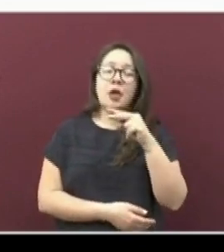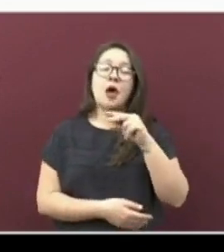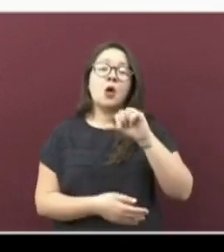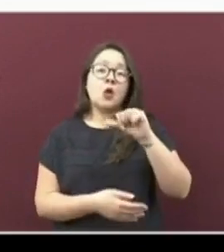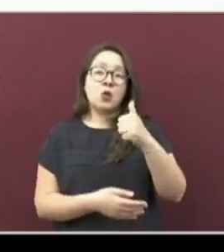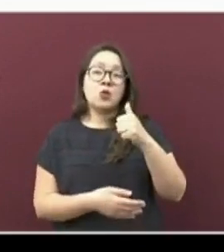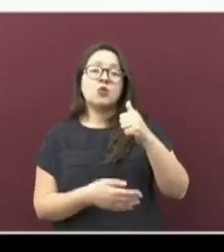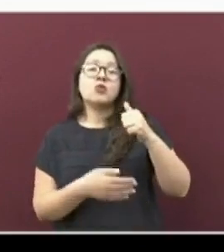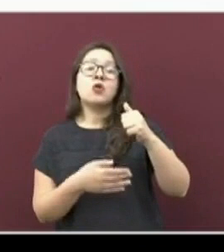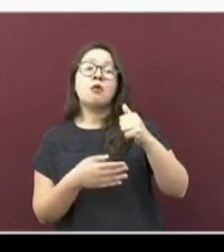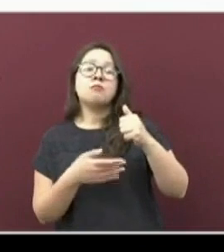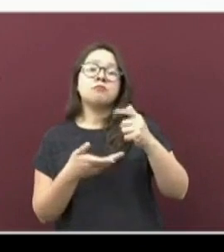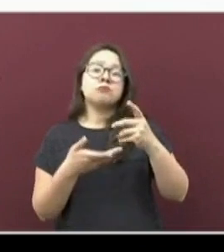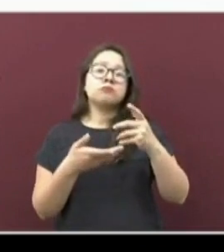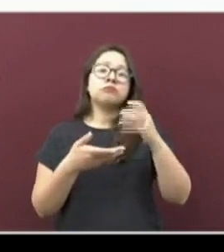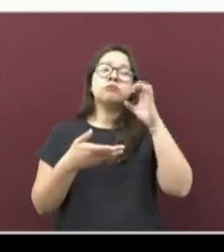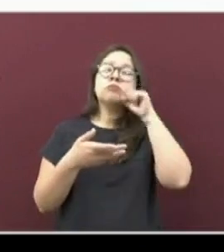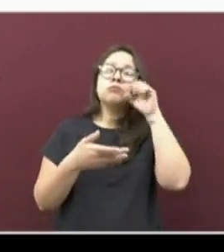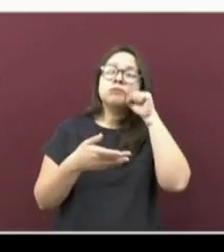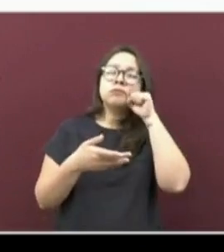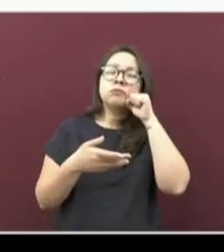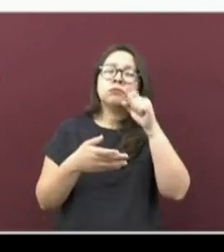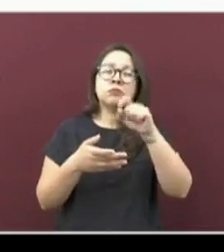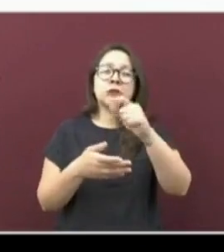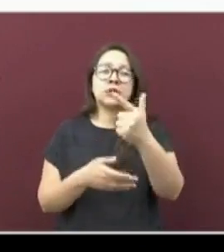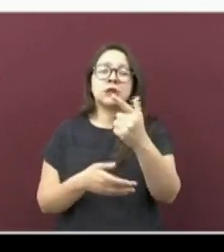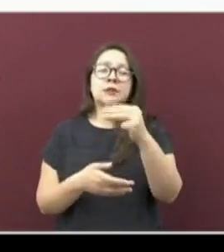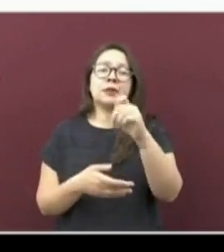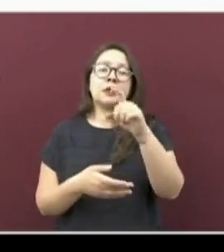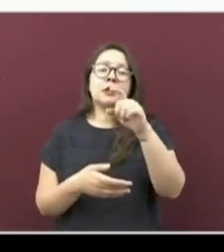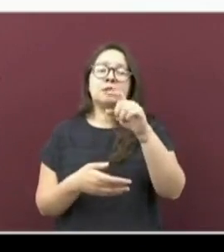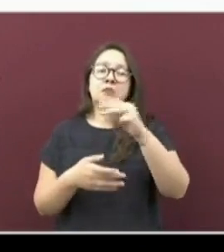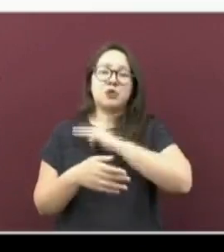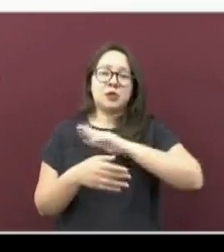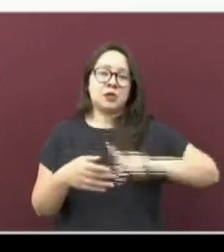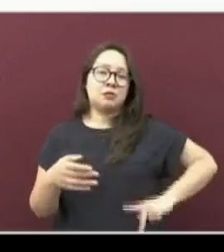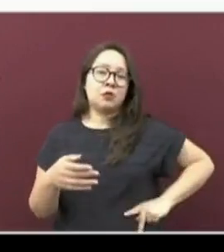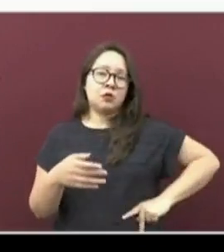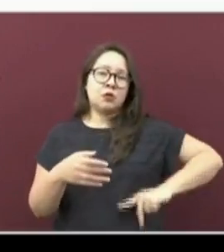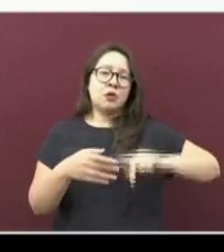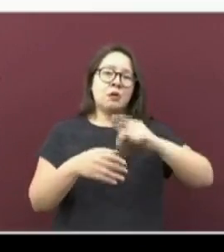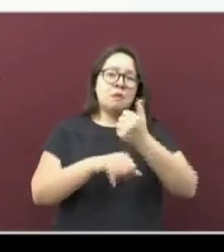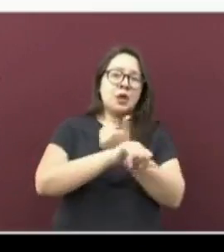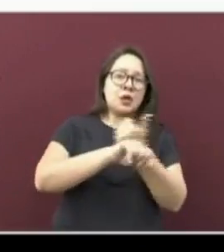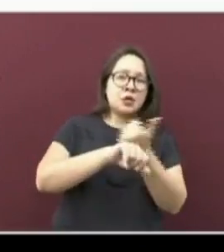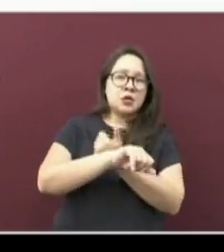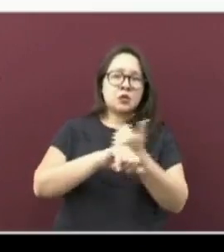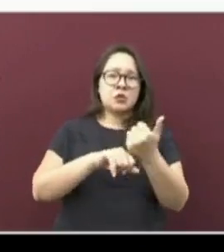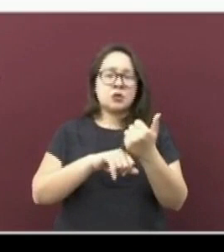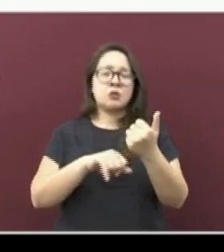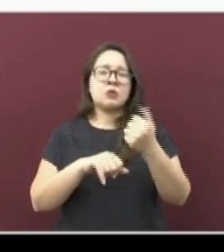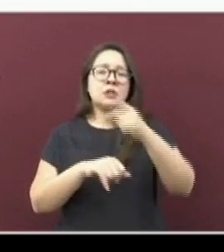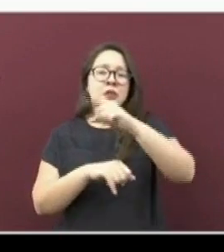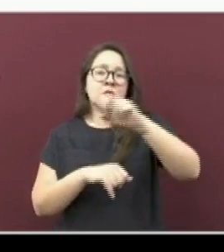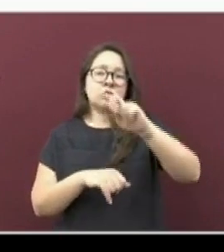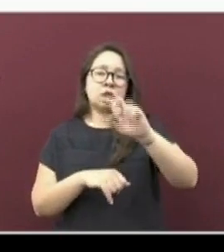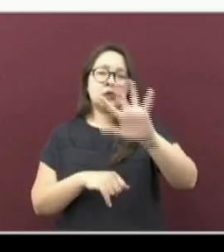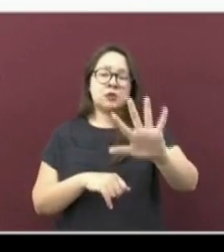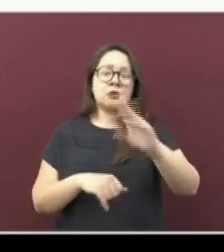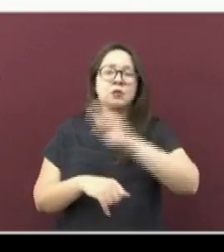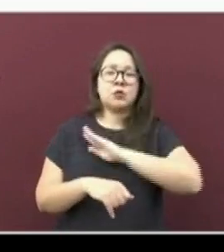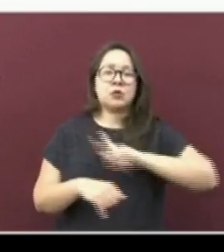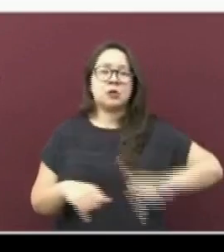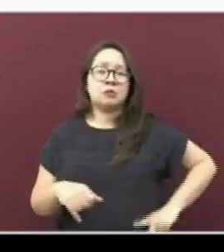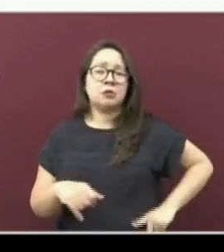naranja para 27 municipios, medio o amarillo en 135 municipios